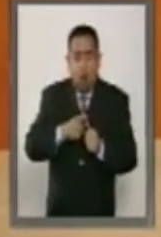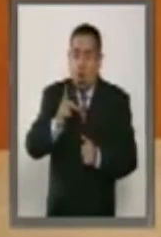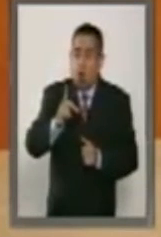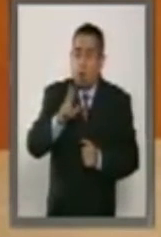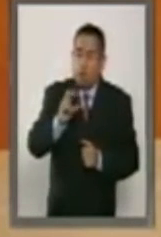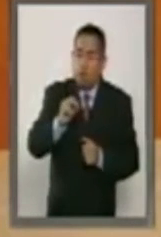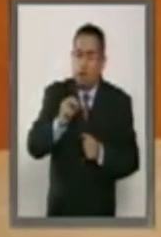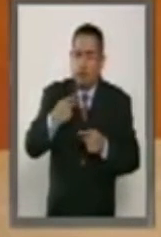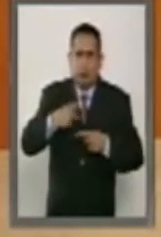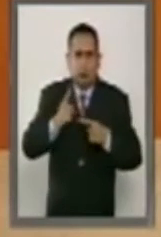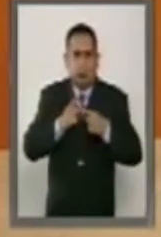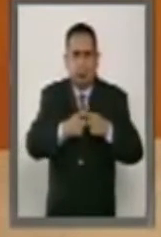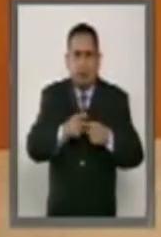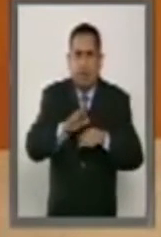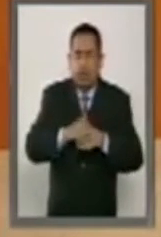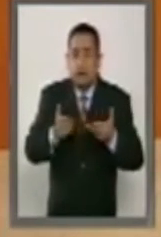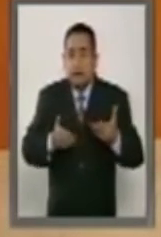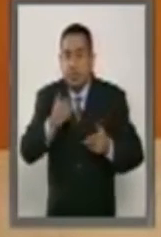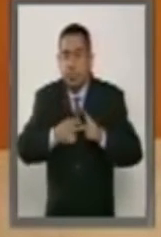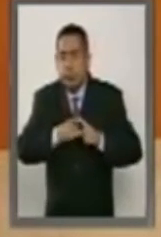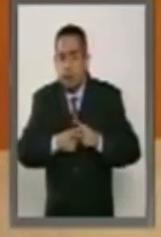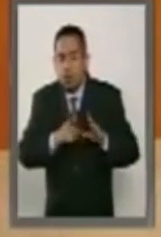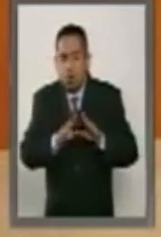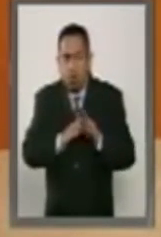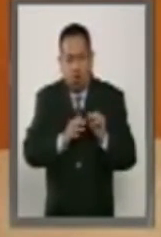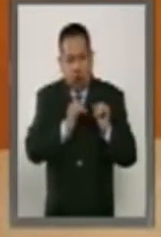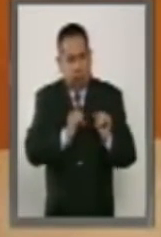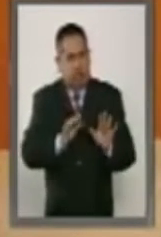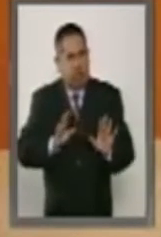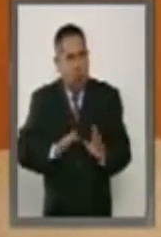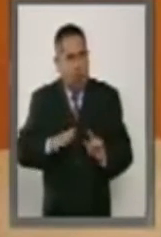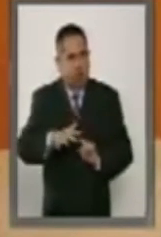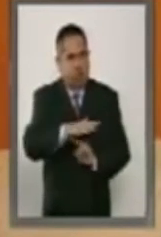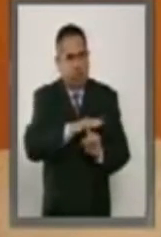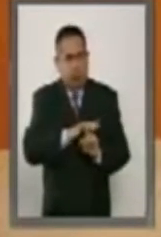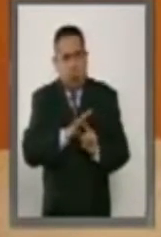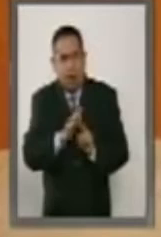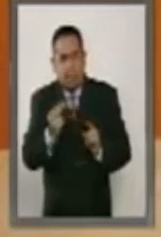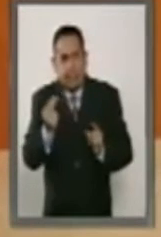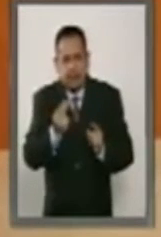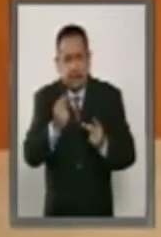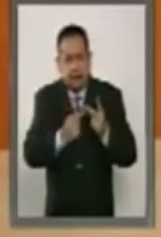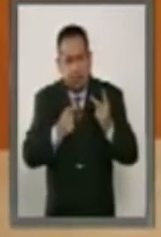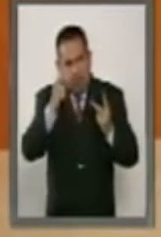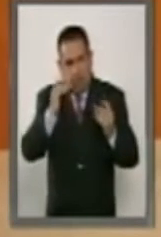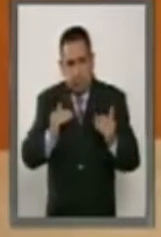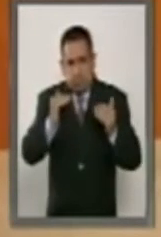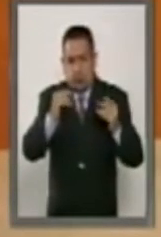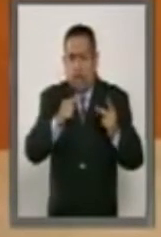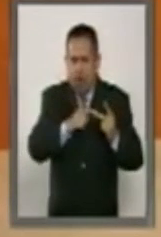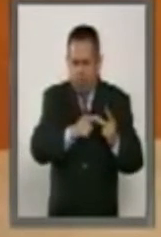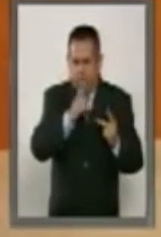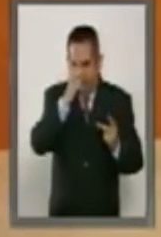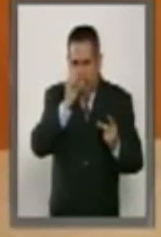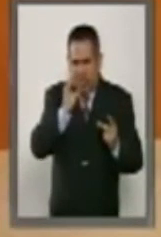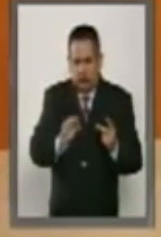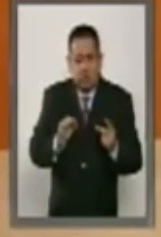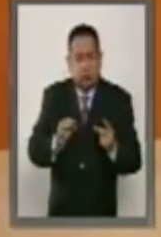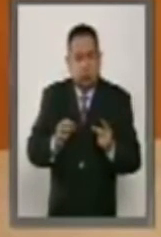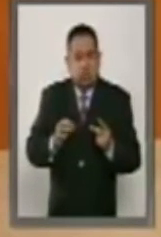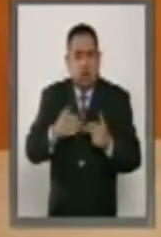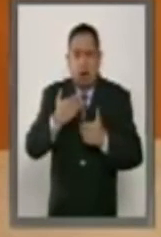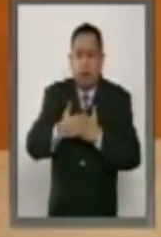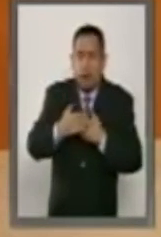proporcionalidad bajo los principios de idoneidad, necesidad y ponderación para que se recurra